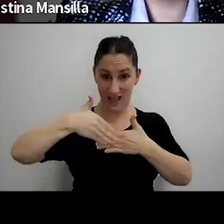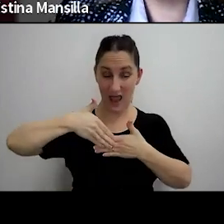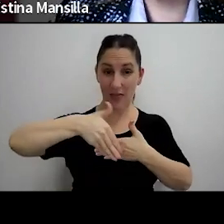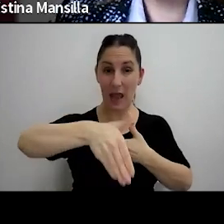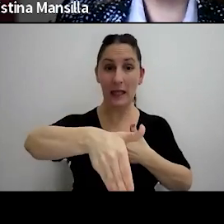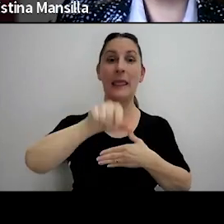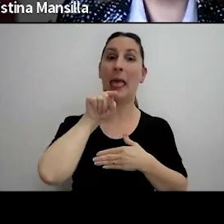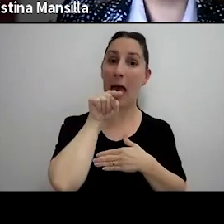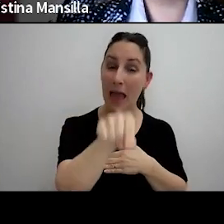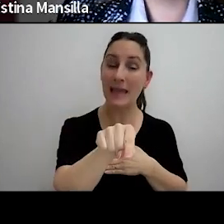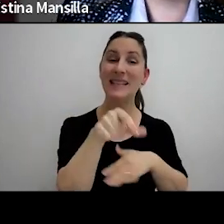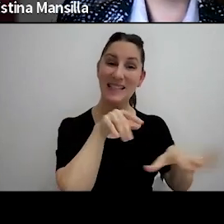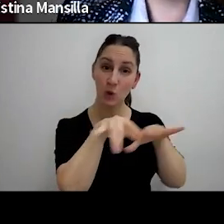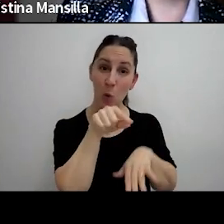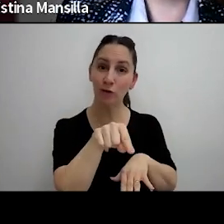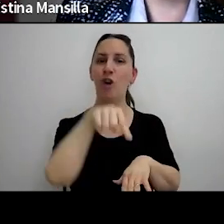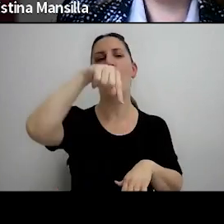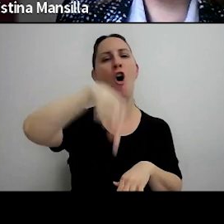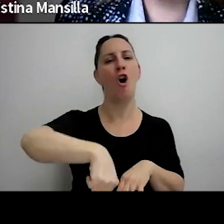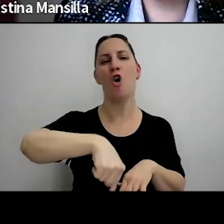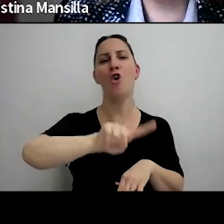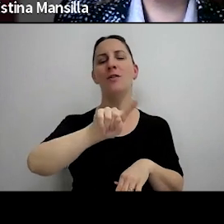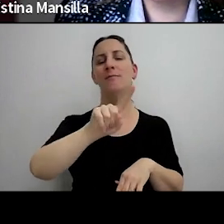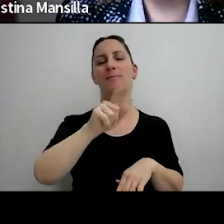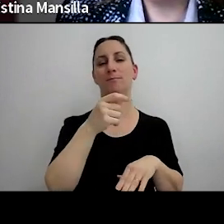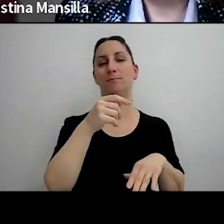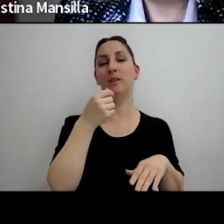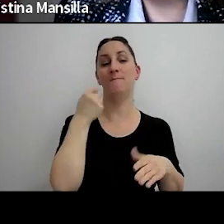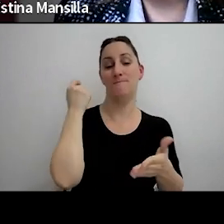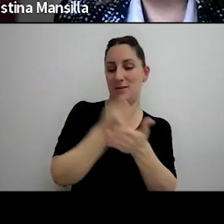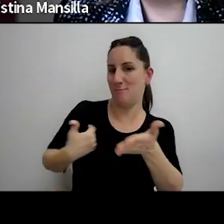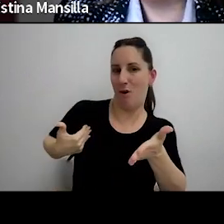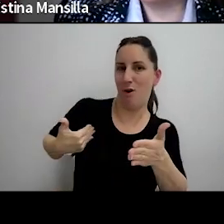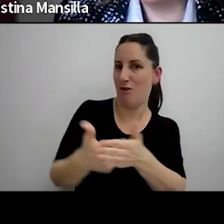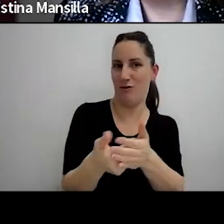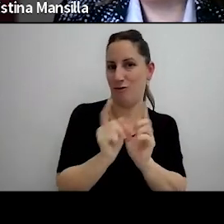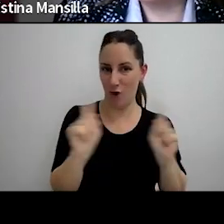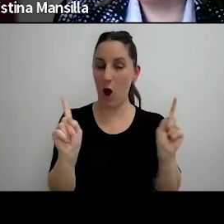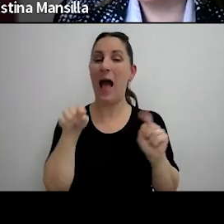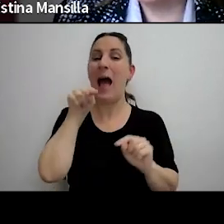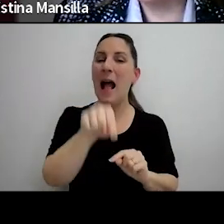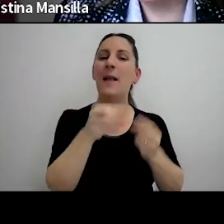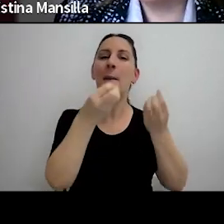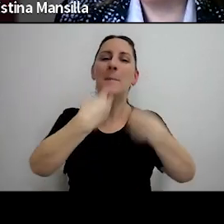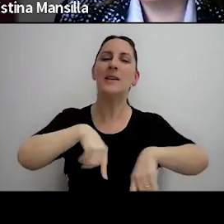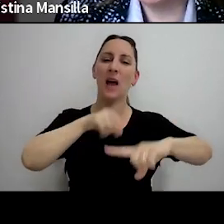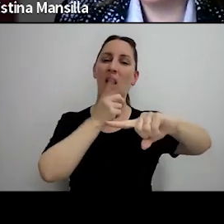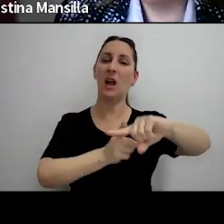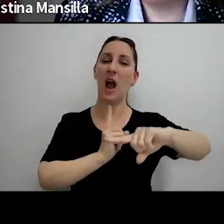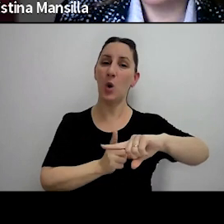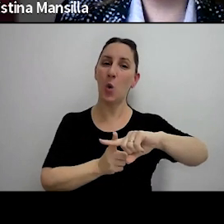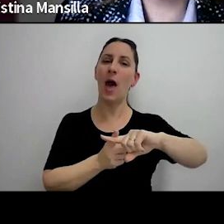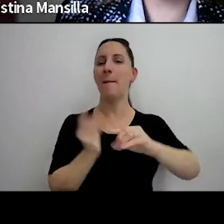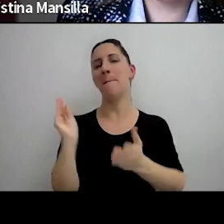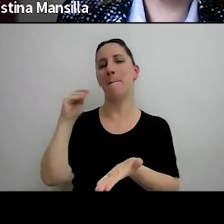en ese caso hoy no va a tomar el importe que venía arrastrando sino que se va a tener que hacer un cálculo adicional